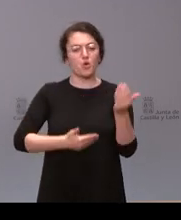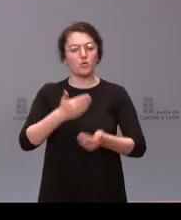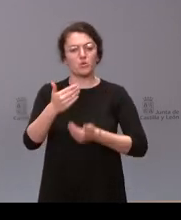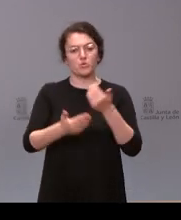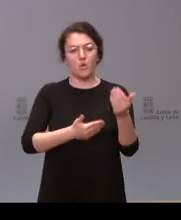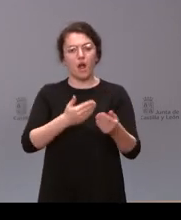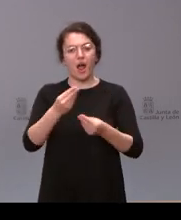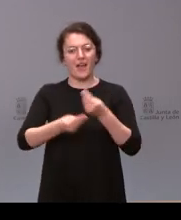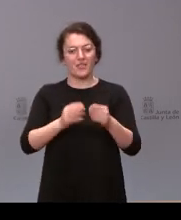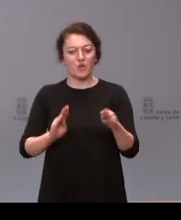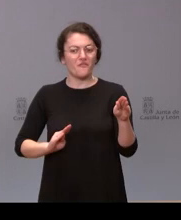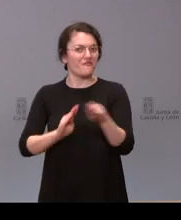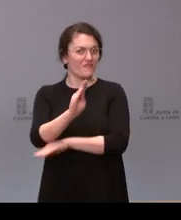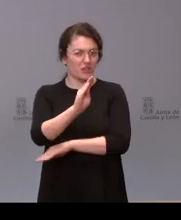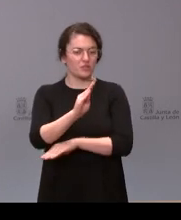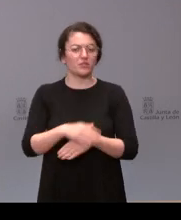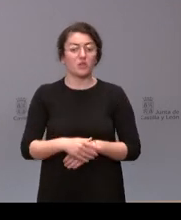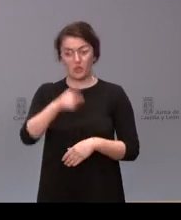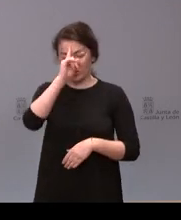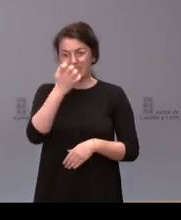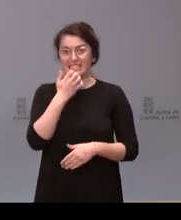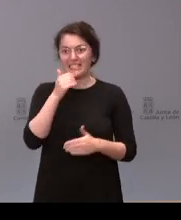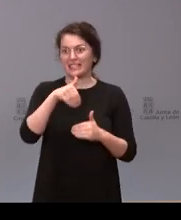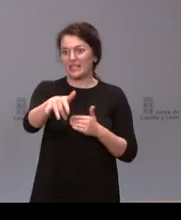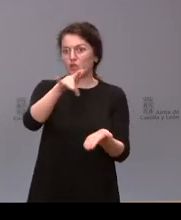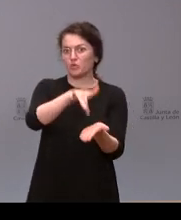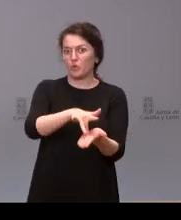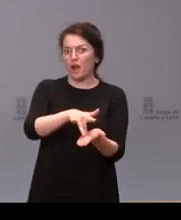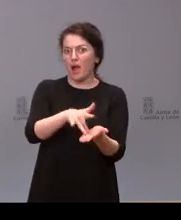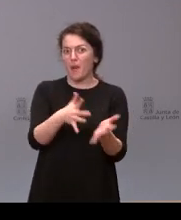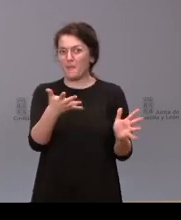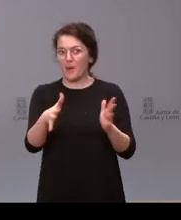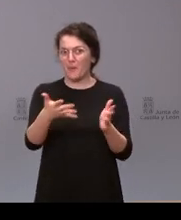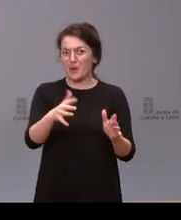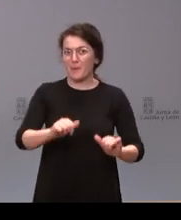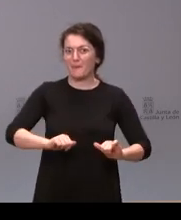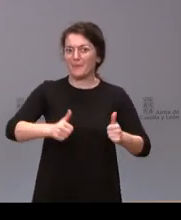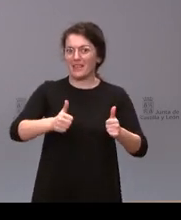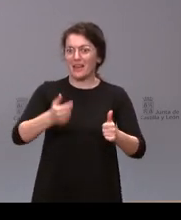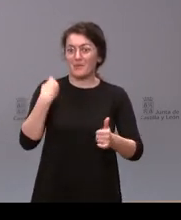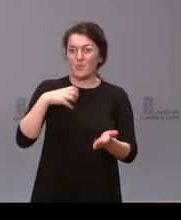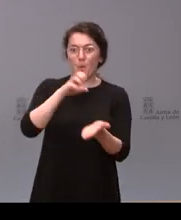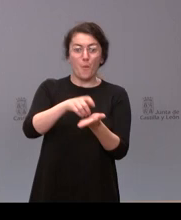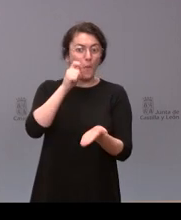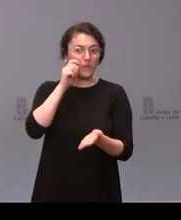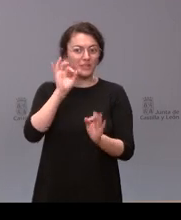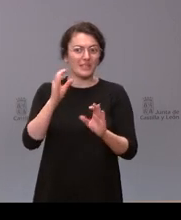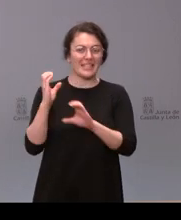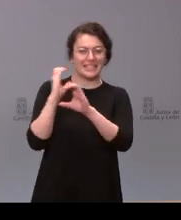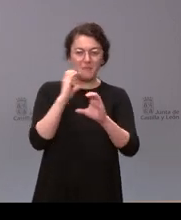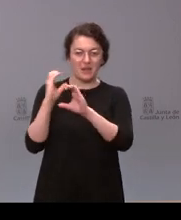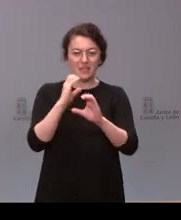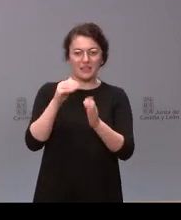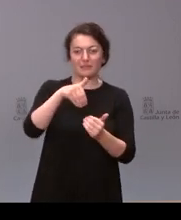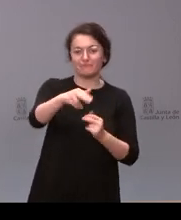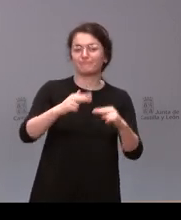en marcha no sé si tienen fecha aproximada para que comience la del museo de semana santa le quería preguntar también